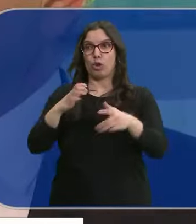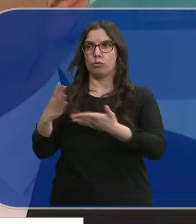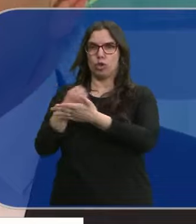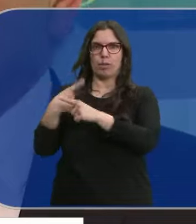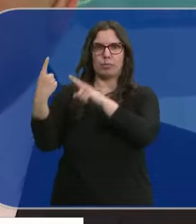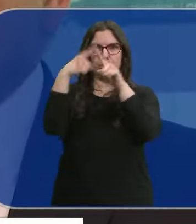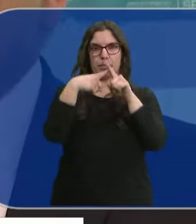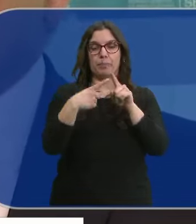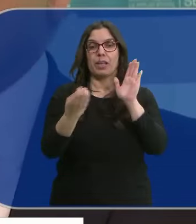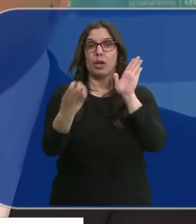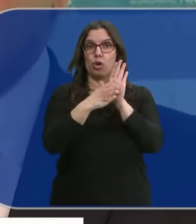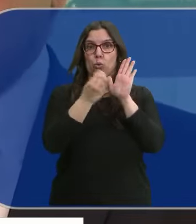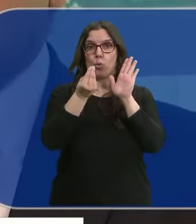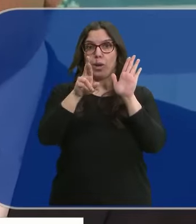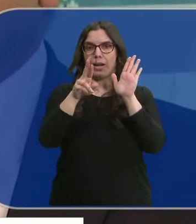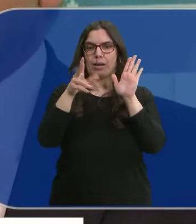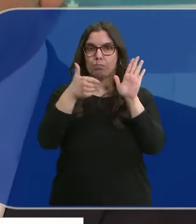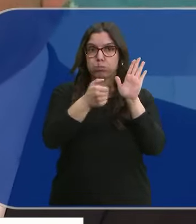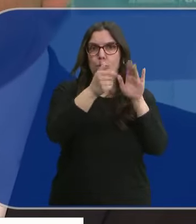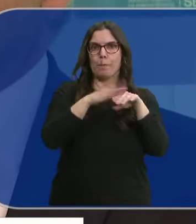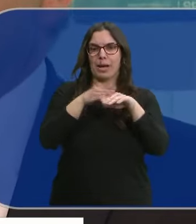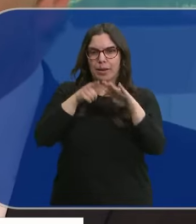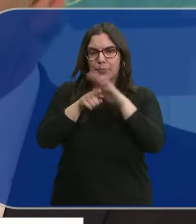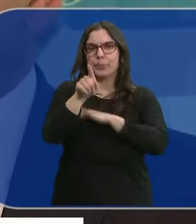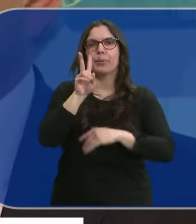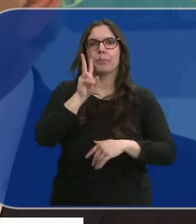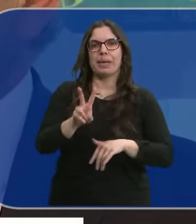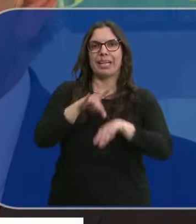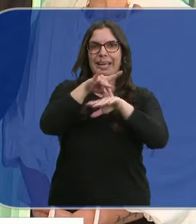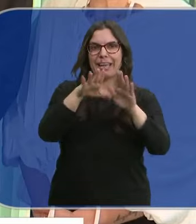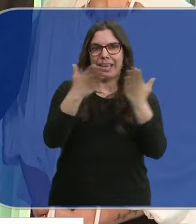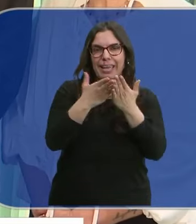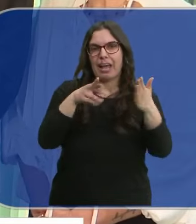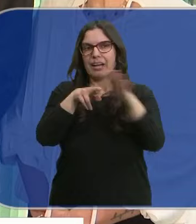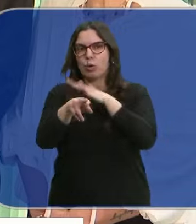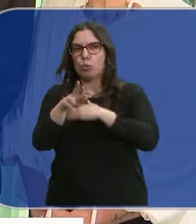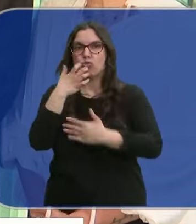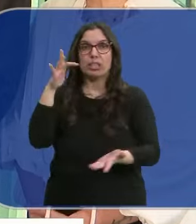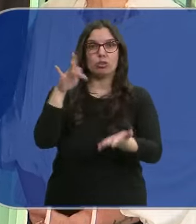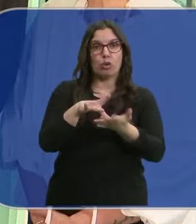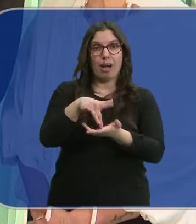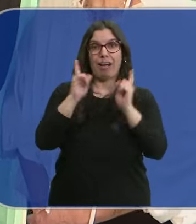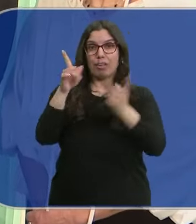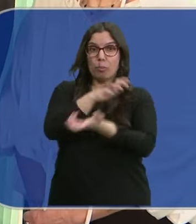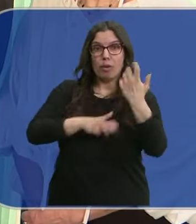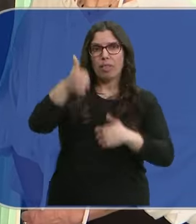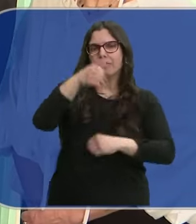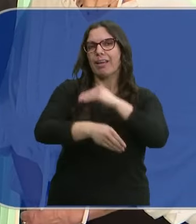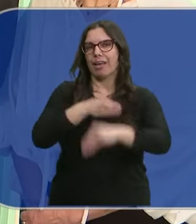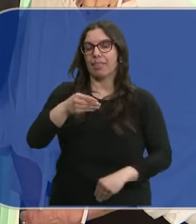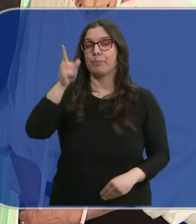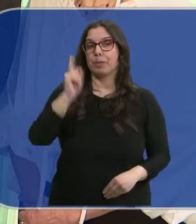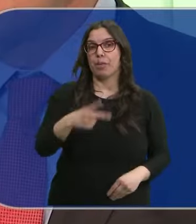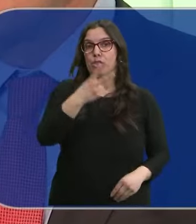Incluye un código QR que permite acceder a la guía, recursos e información de cómo actuar ante un caso de violencia de género. Además, se